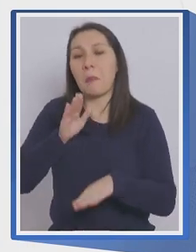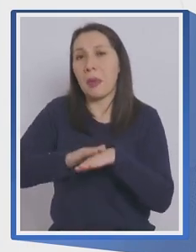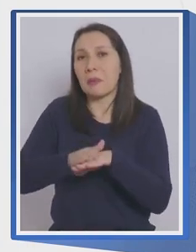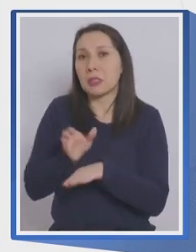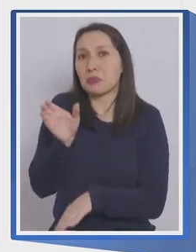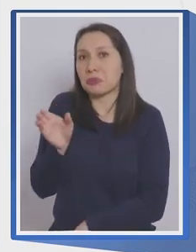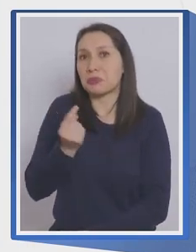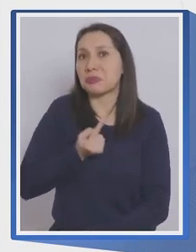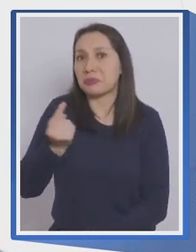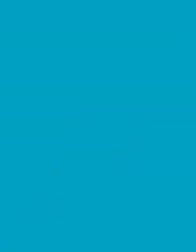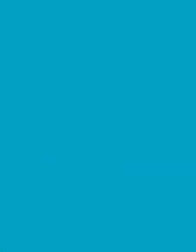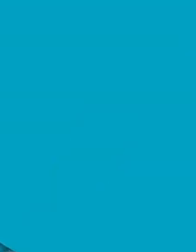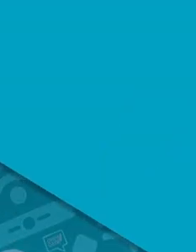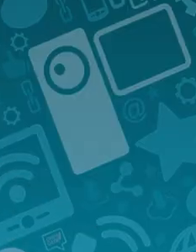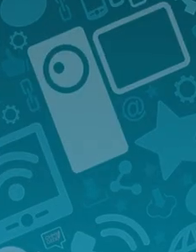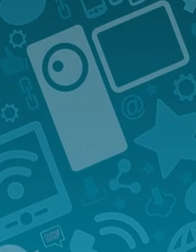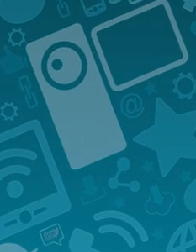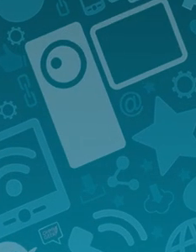pase de movilidad.